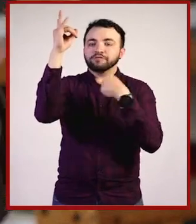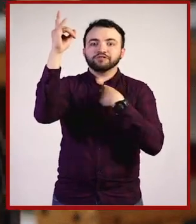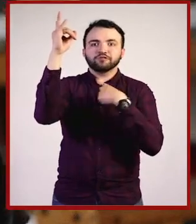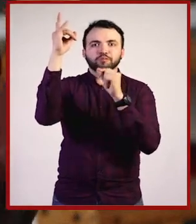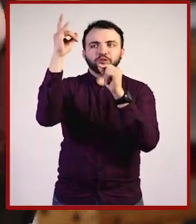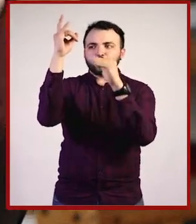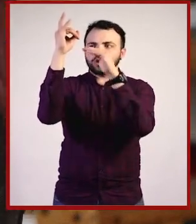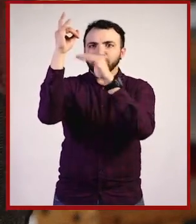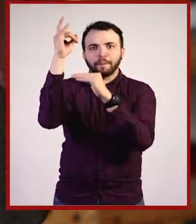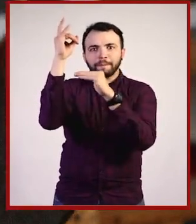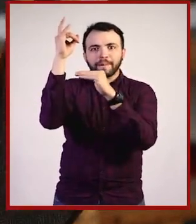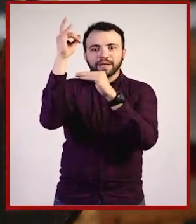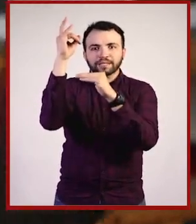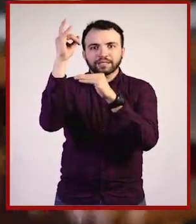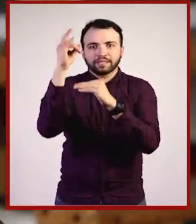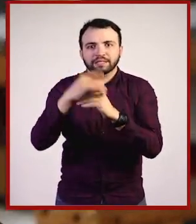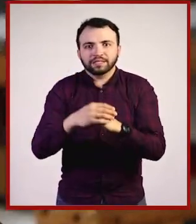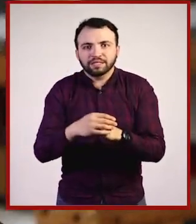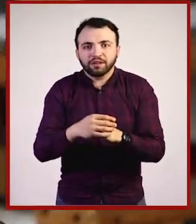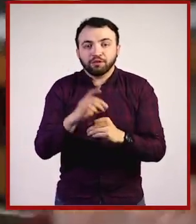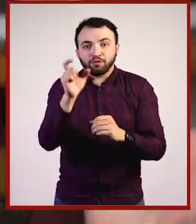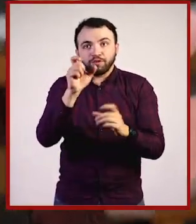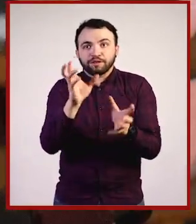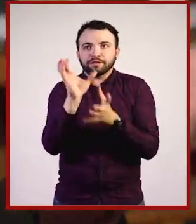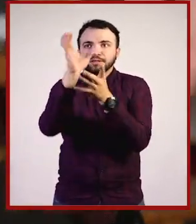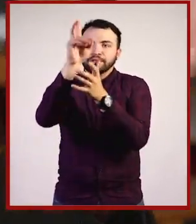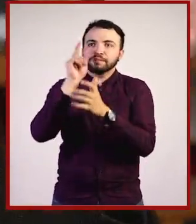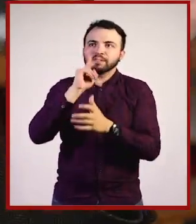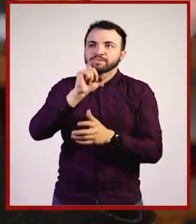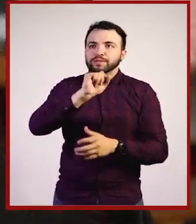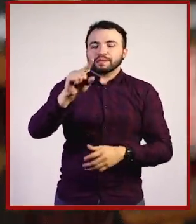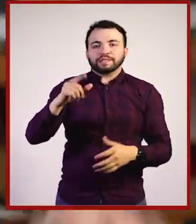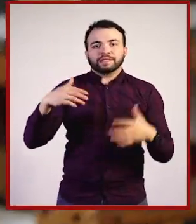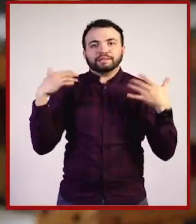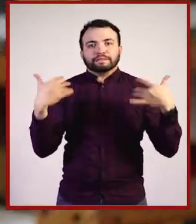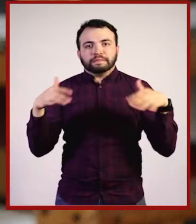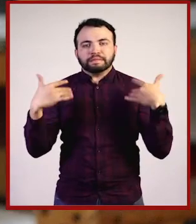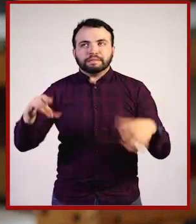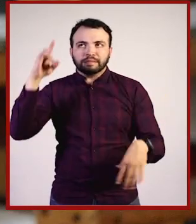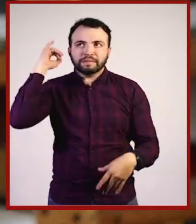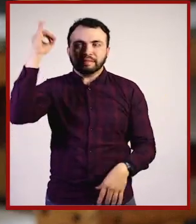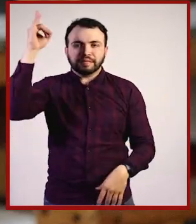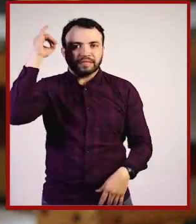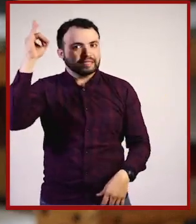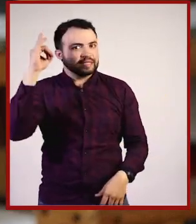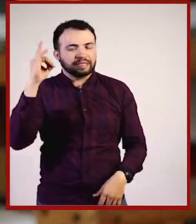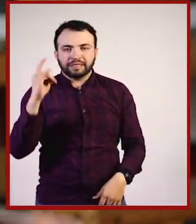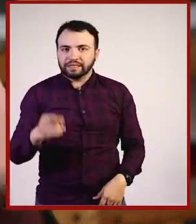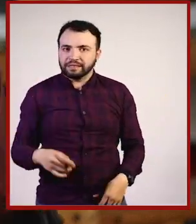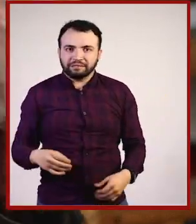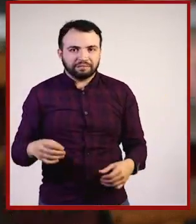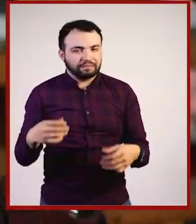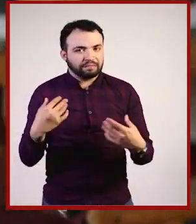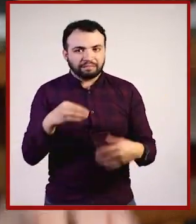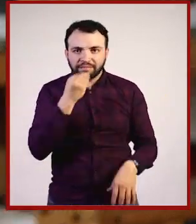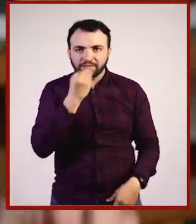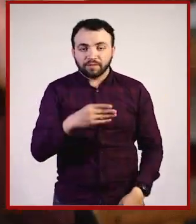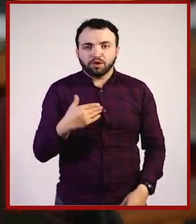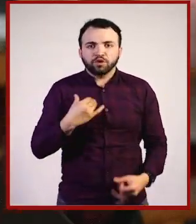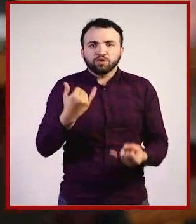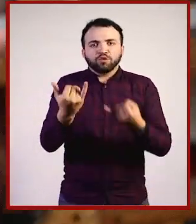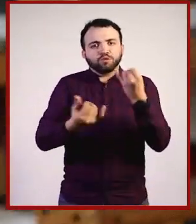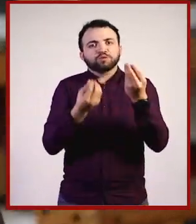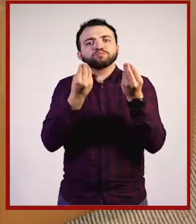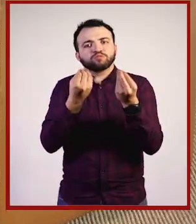nivel, pero ya en los niveles de básquetbol profesional son unos gigantones impresionantes. Jugué mucho